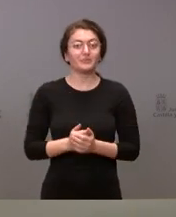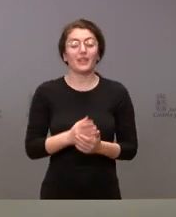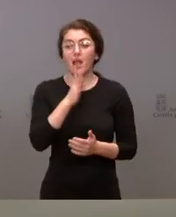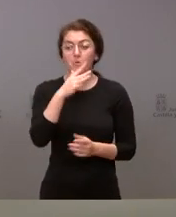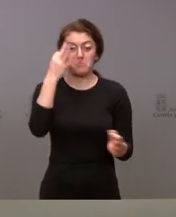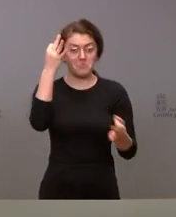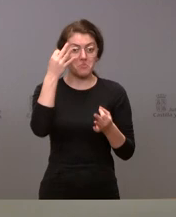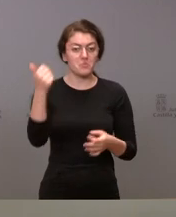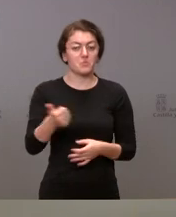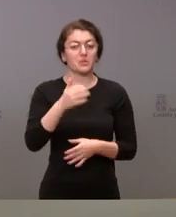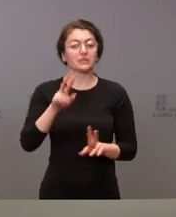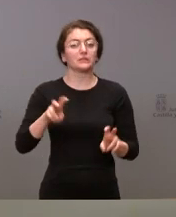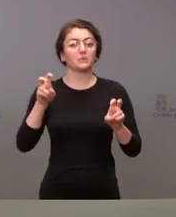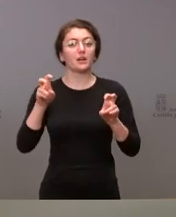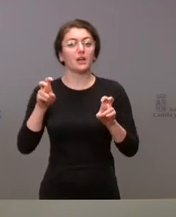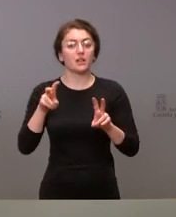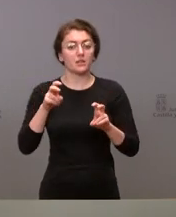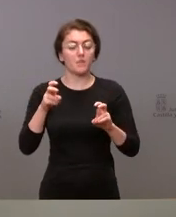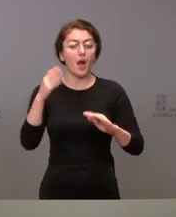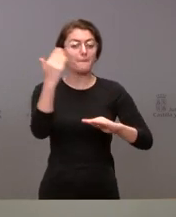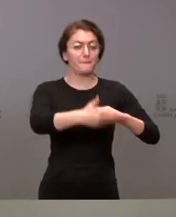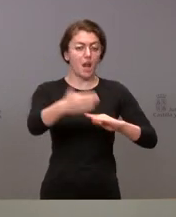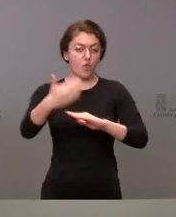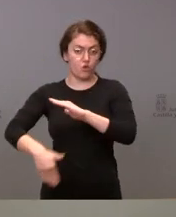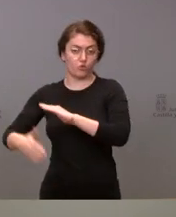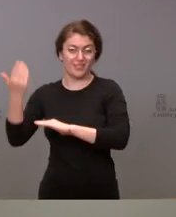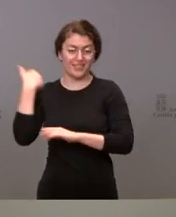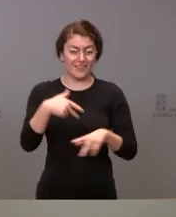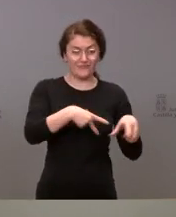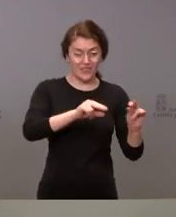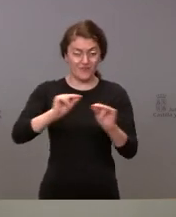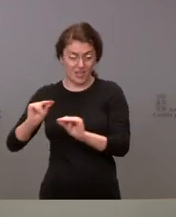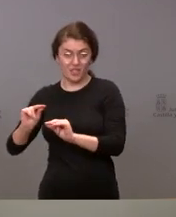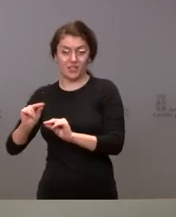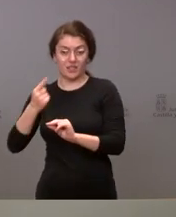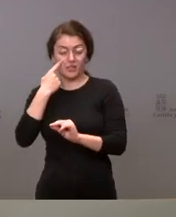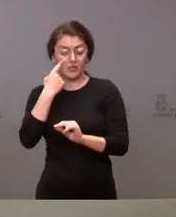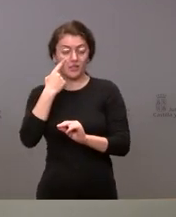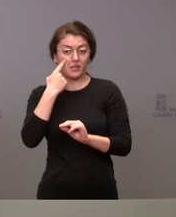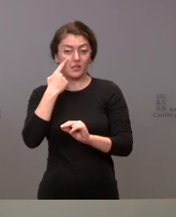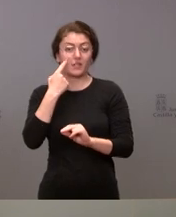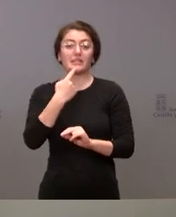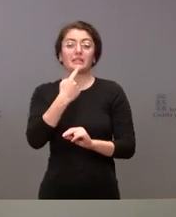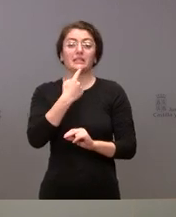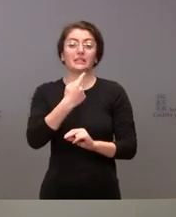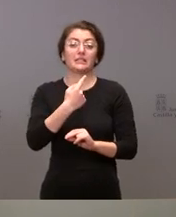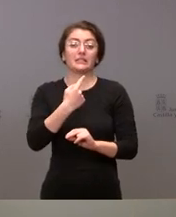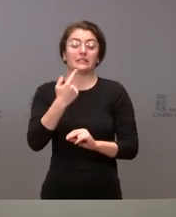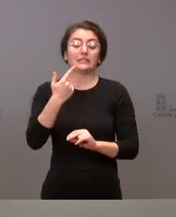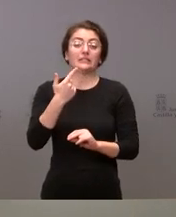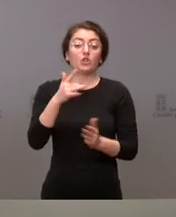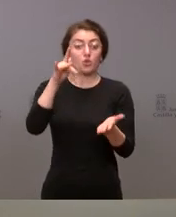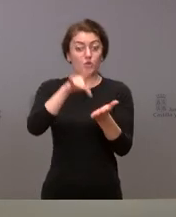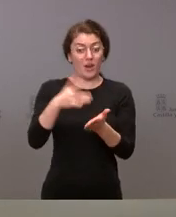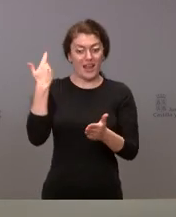les doy respecto a algunos plazos que ya han ido finalizando. Quiero indicarles que hemos tratado desde el día de la